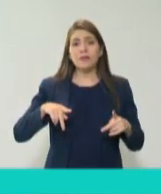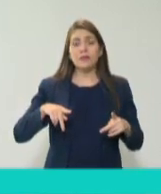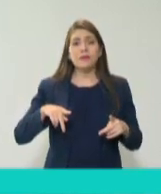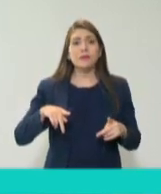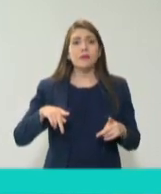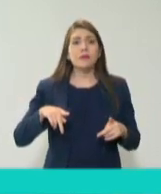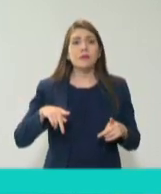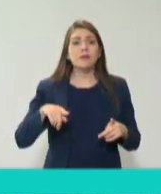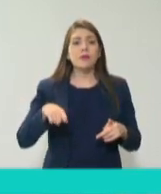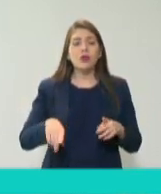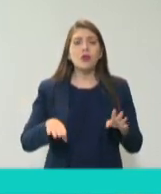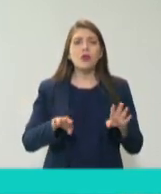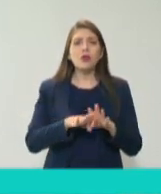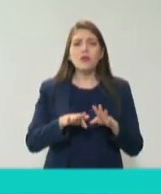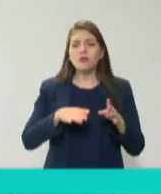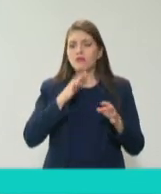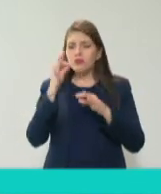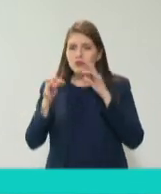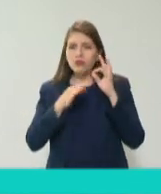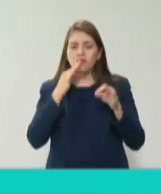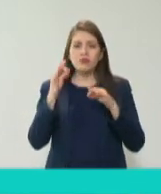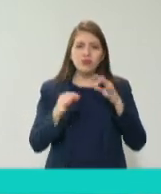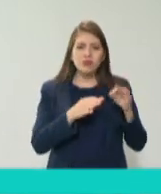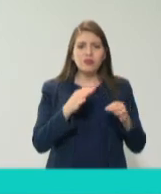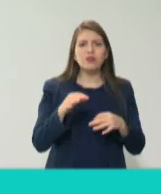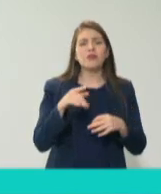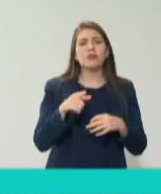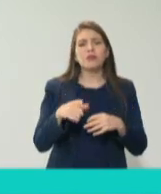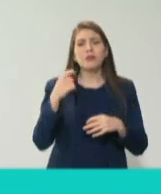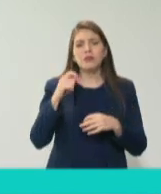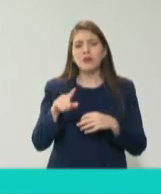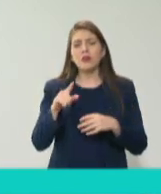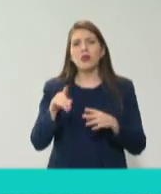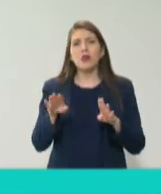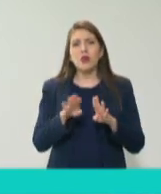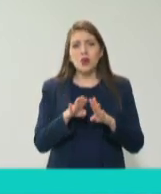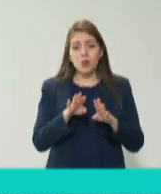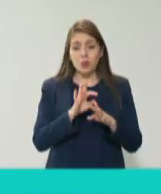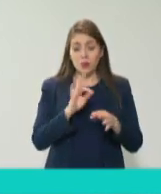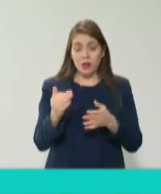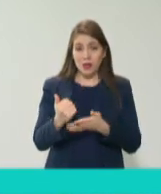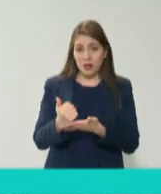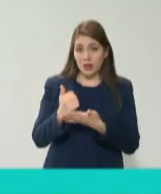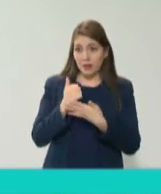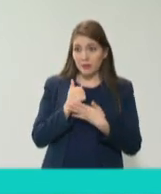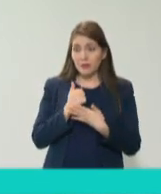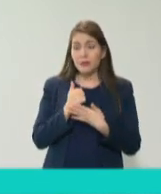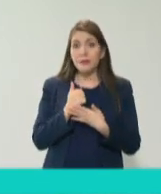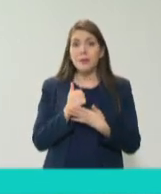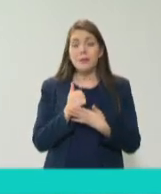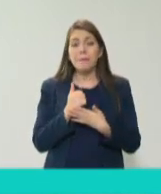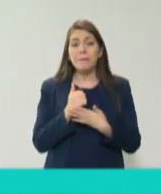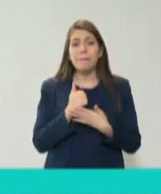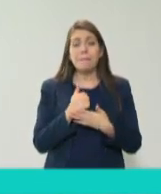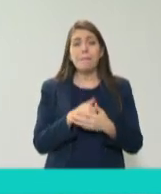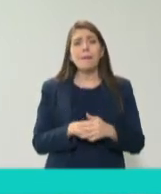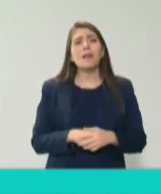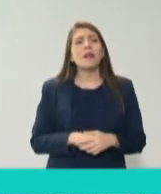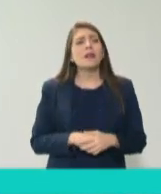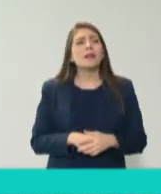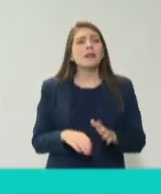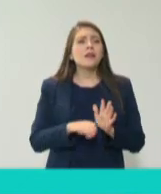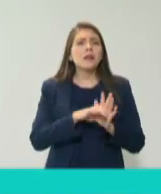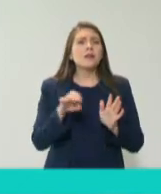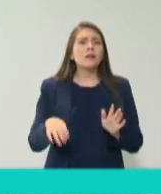digamos, campaña publicitaria que tiene el Consejo de la Comunicación, nos ayuda. Por ejemplo, que no nada más diga,